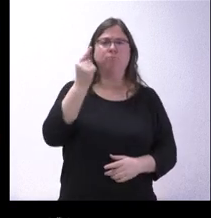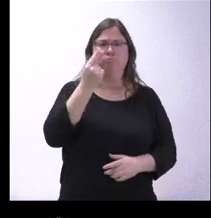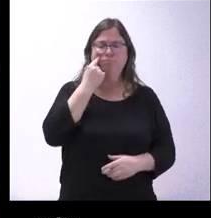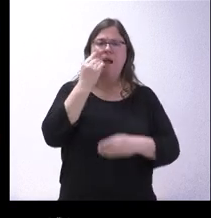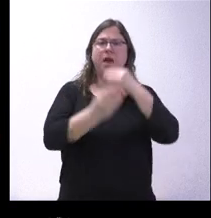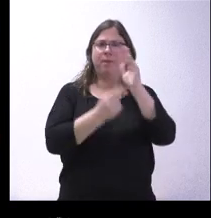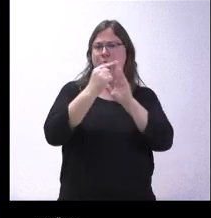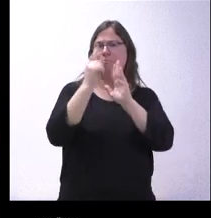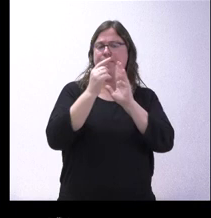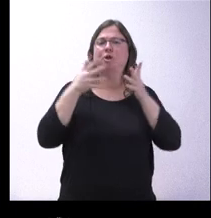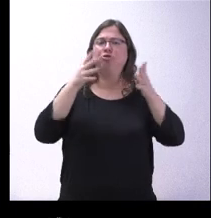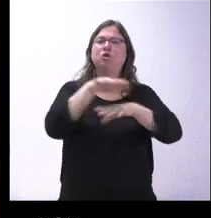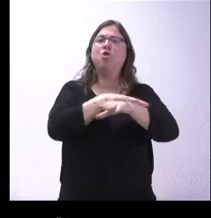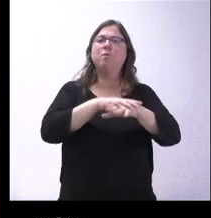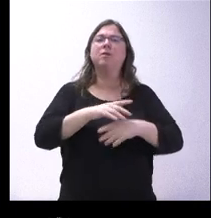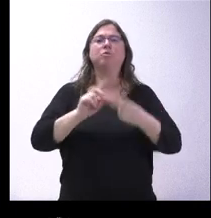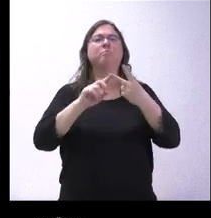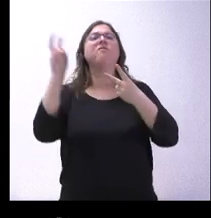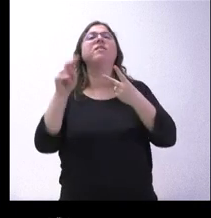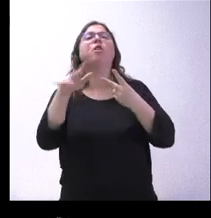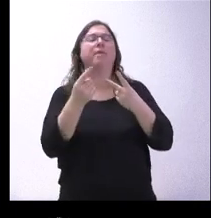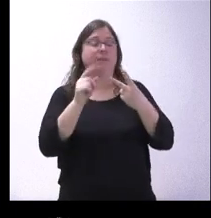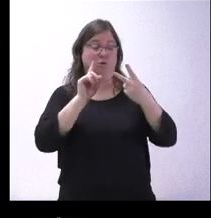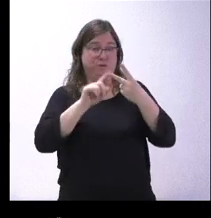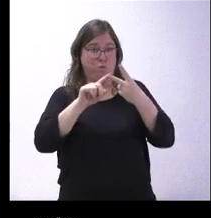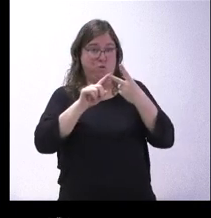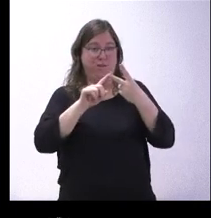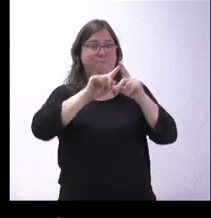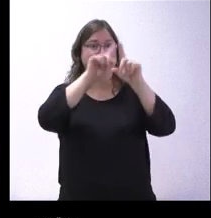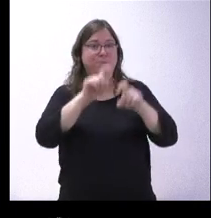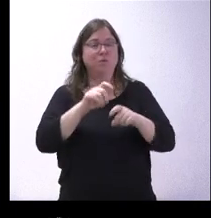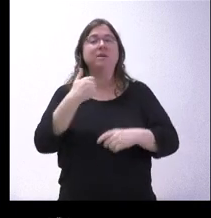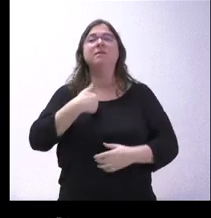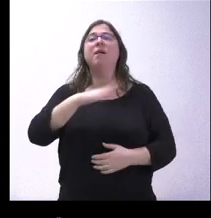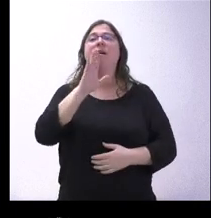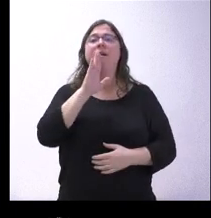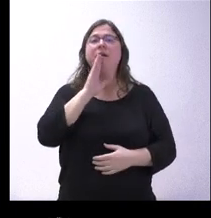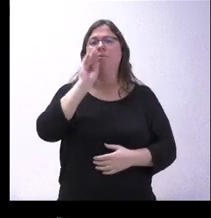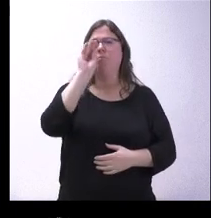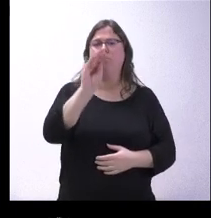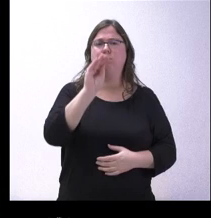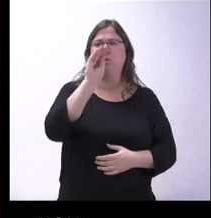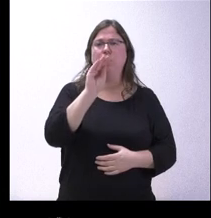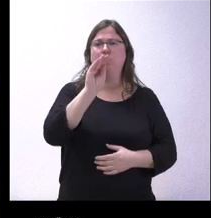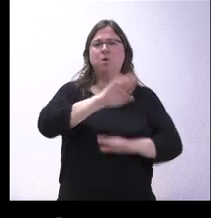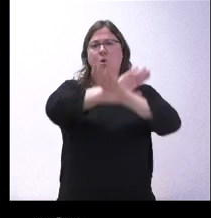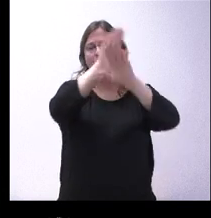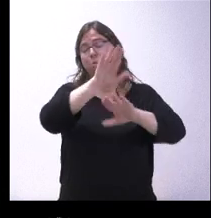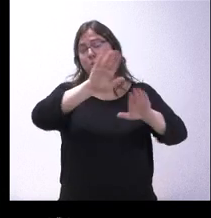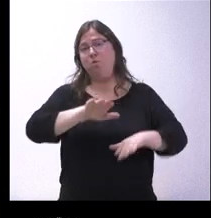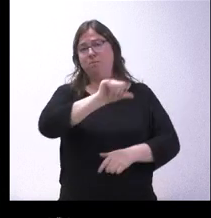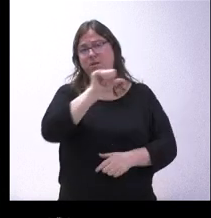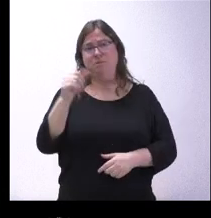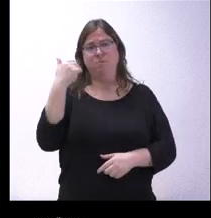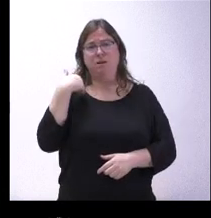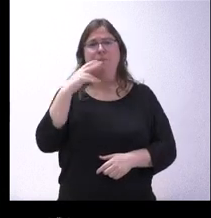al Consejo de Gobierno. Y, por otro lado, respecto que ya pregunté la última semana, respecto a